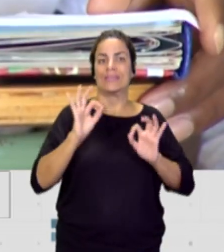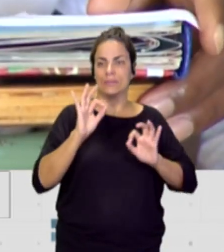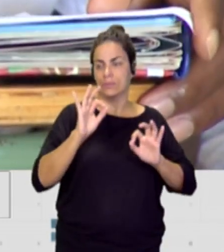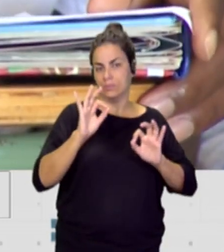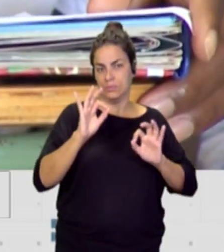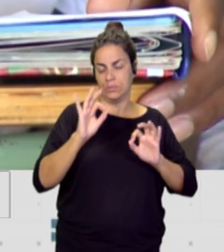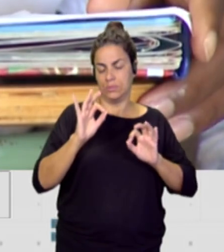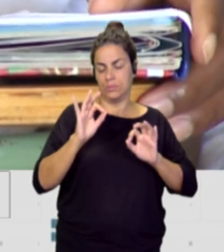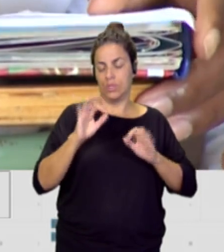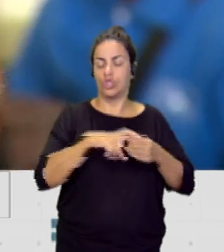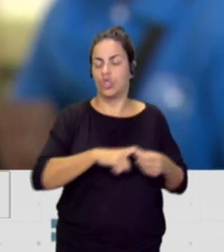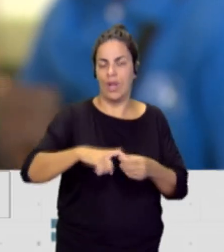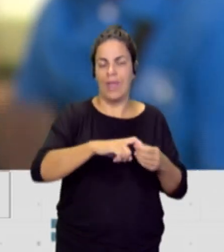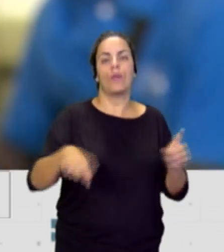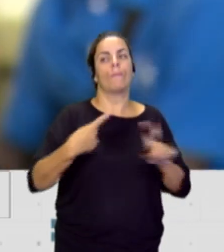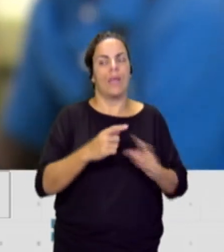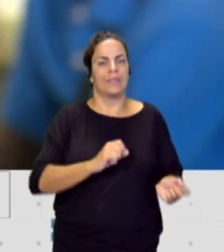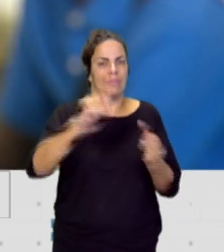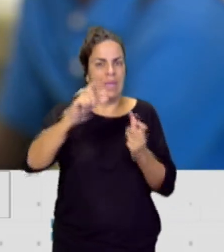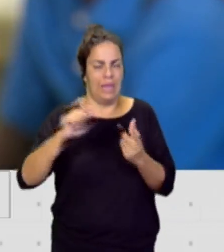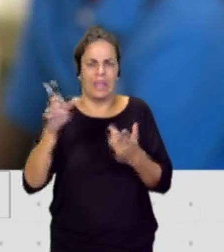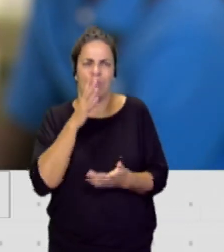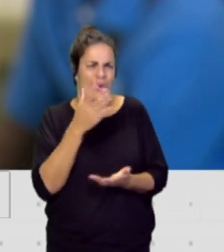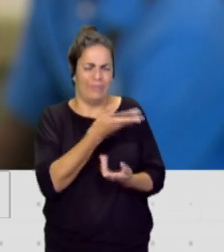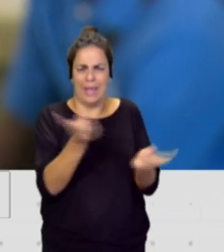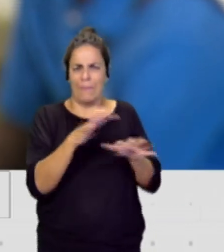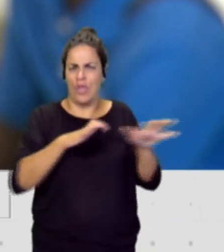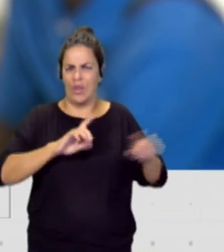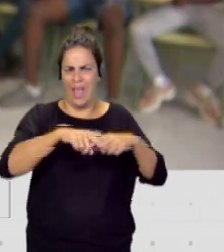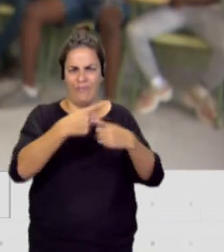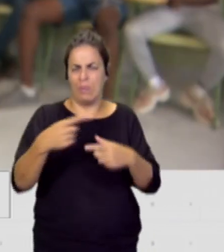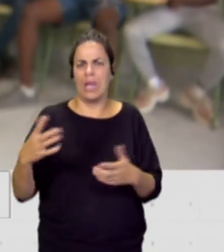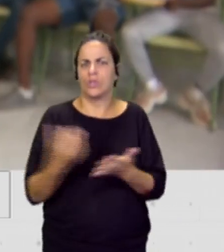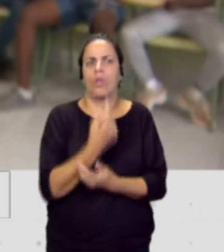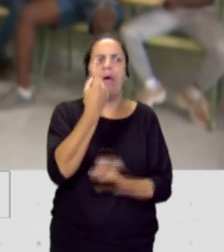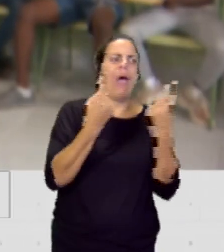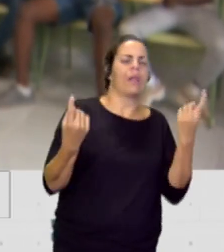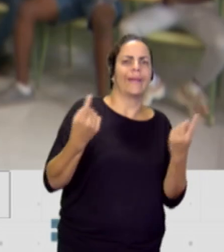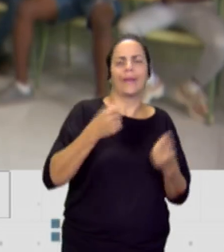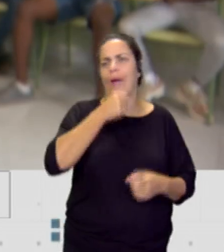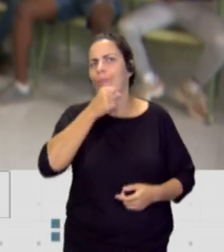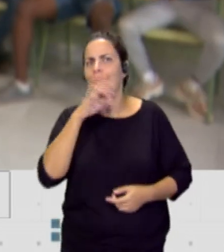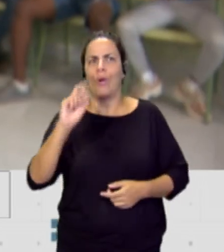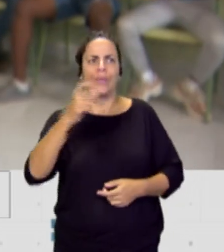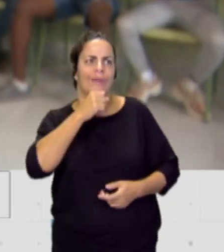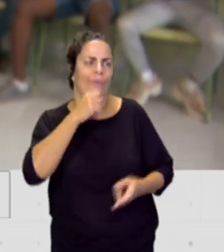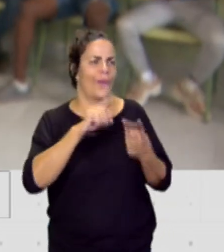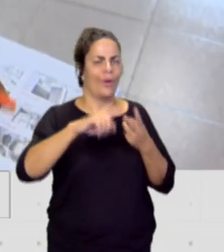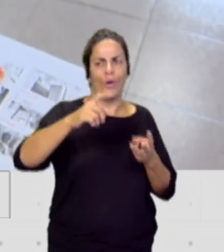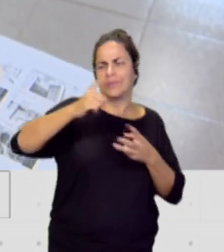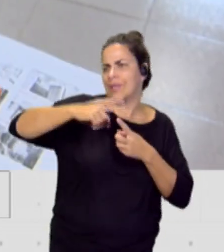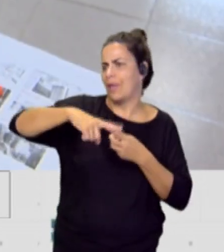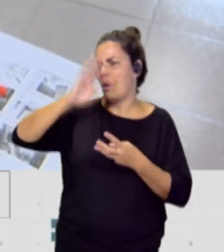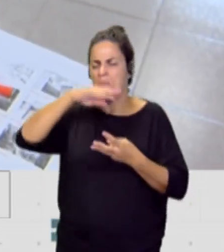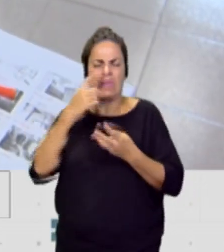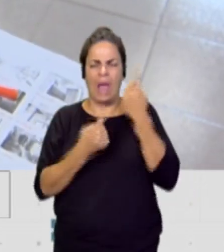en todas nuestras familias no haya un abuelo, una abuela, un bisabuelo, un tío, nuestros padres, que salieron de Canarias cuando la cosa